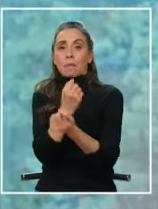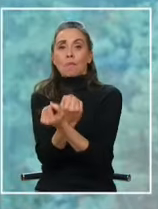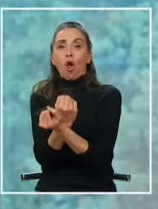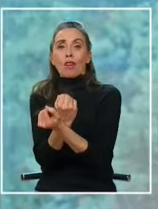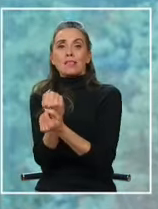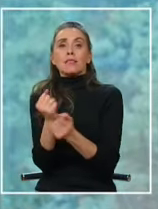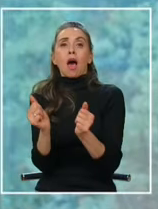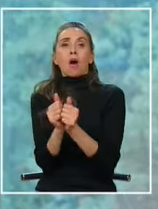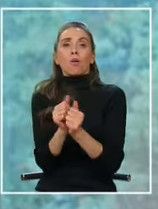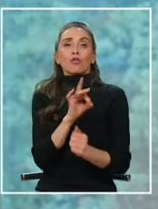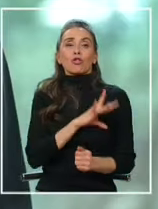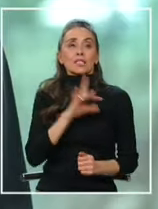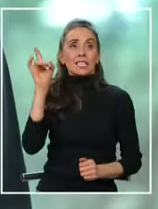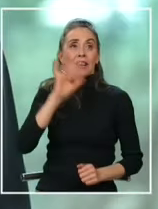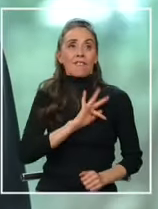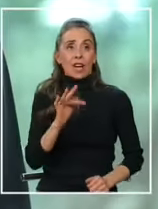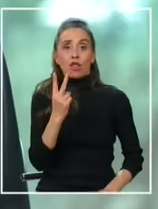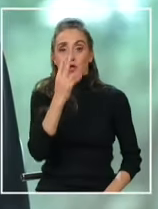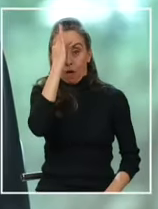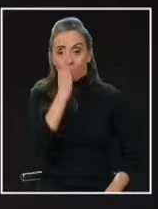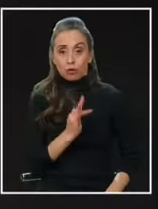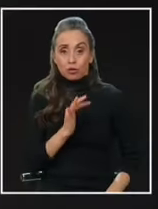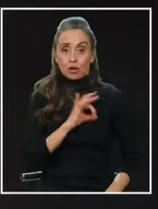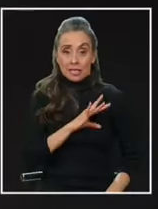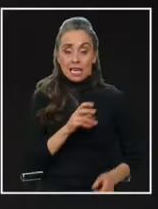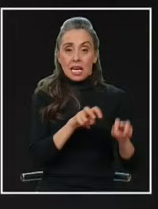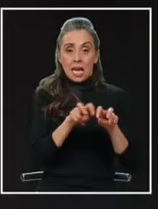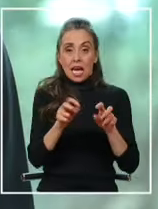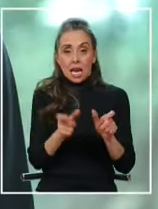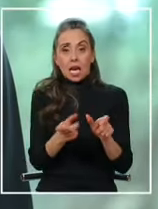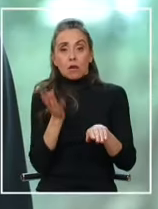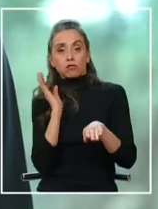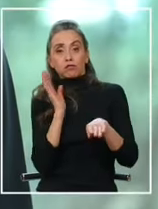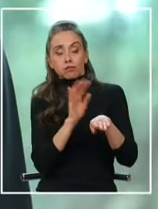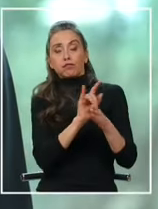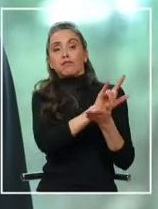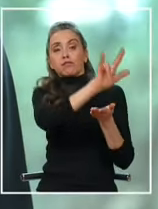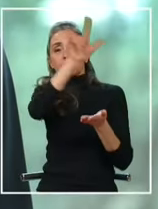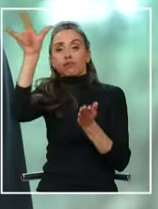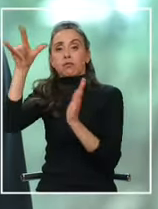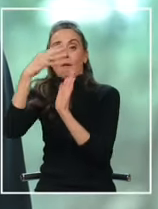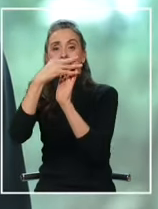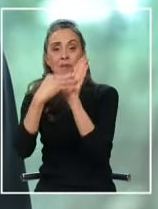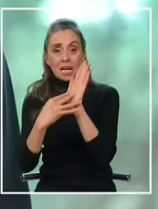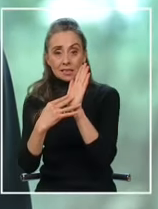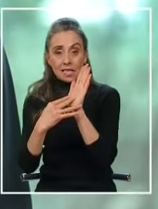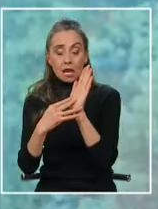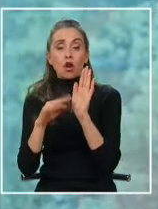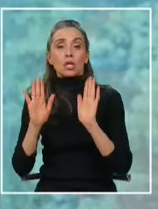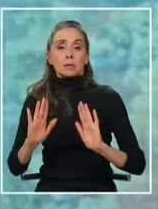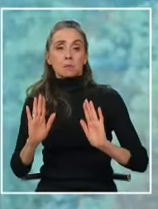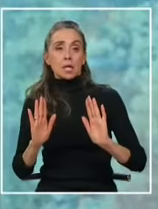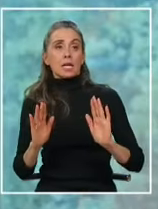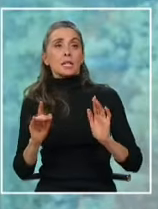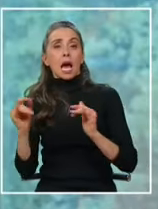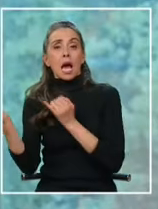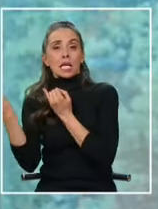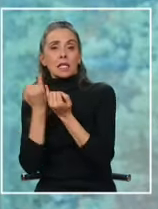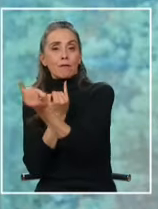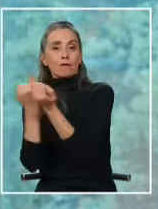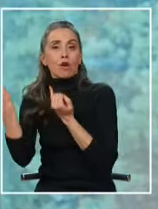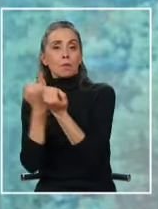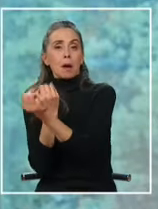Así inicia esta entrega controlada con dos funcionarios nuestros los cuales viajan hasta la ciudad de Barcelona donde empiezan a intercambiar